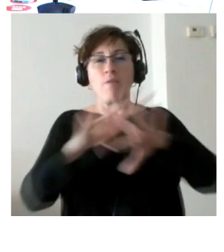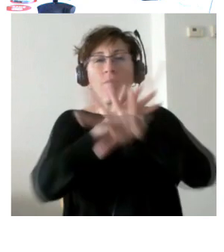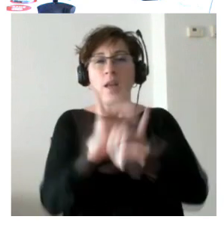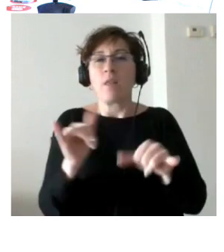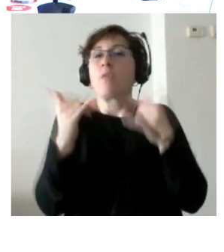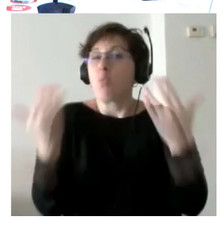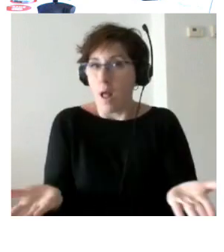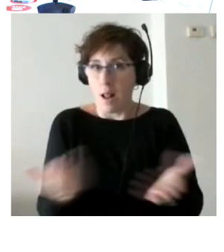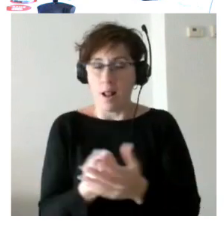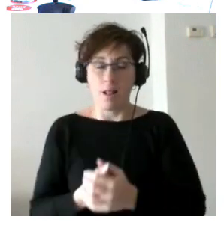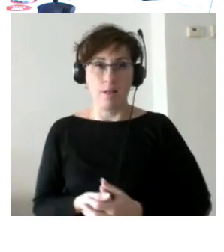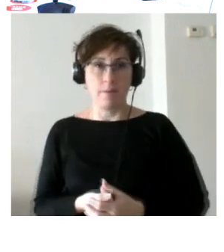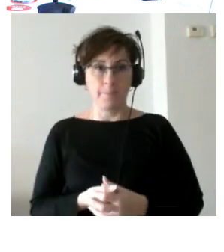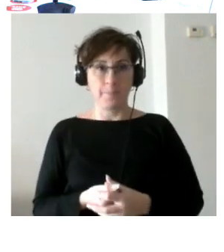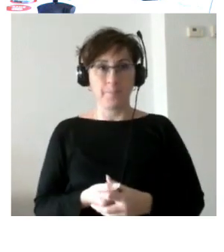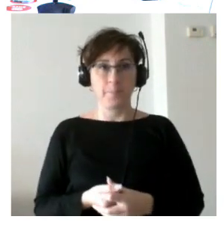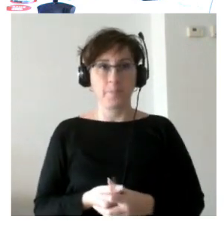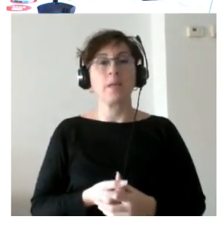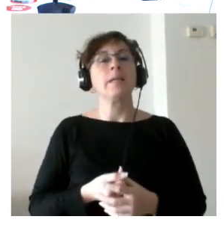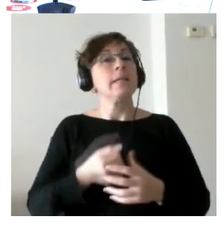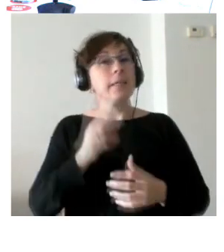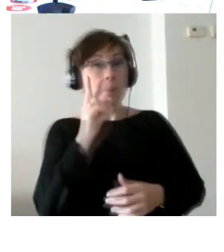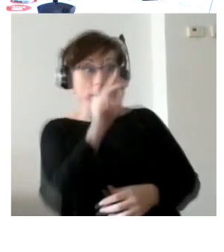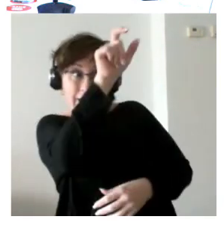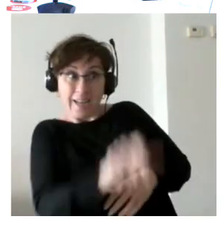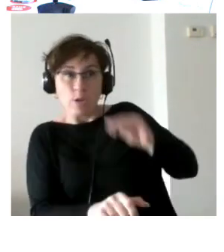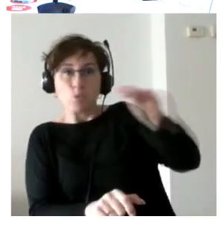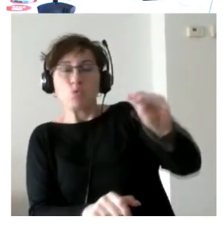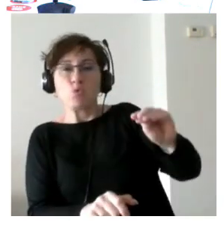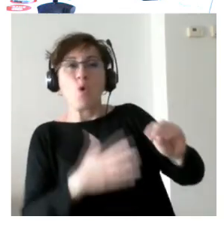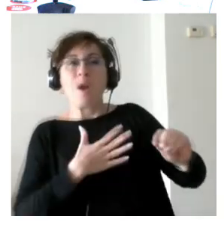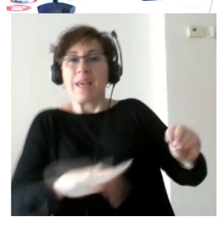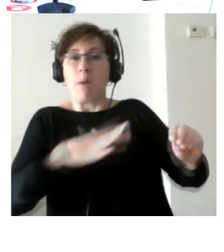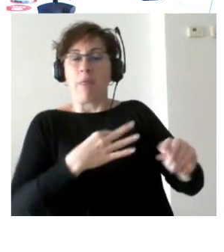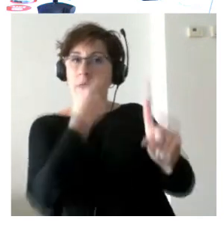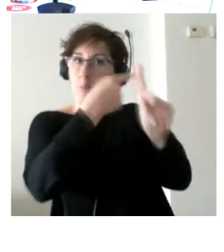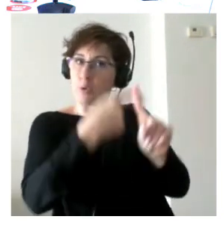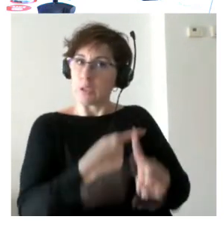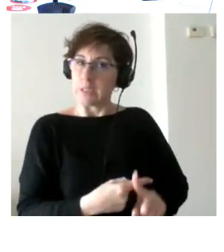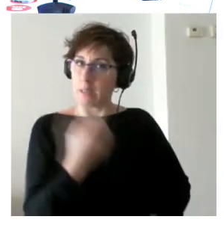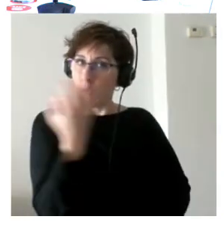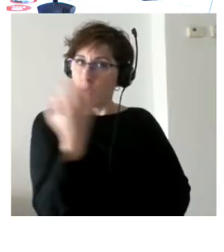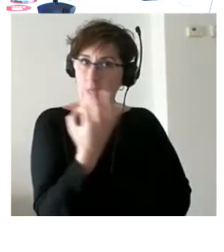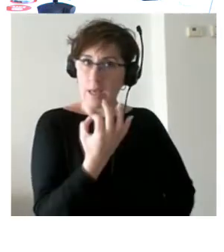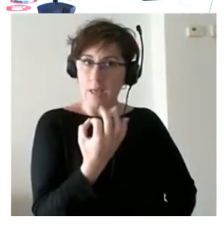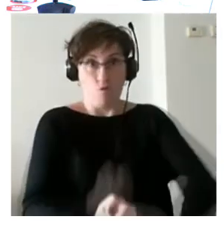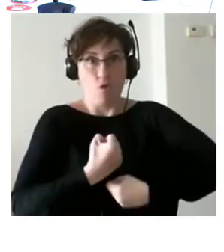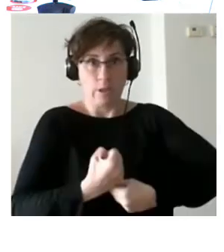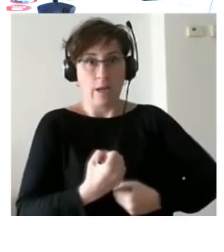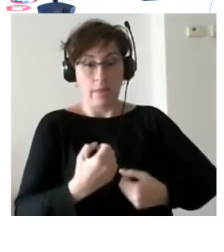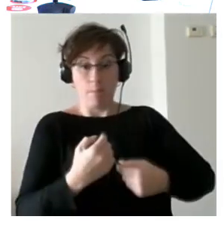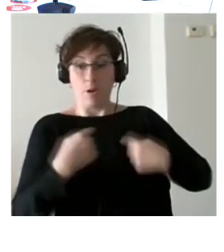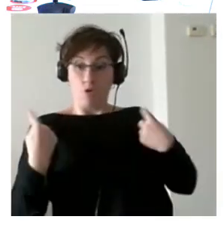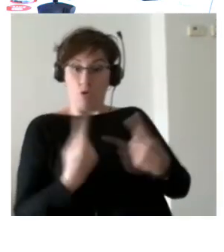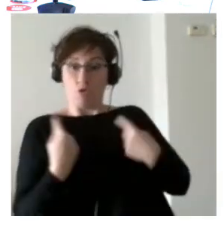otra parte siempre fijarnos en las fortalezas Y cuando hablamos de fortalezas tenemos que hablar de las fortalezas que tenemos como profesionales para